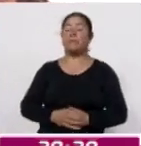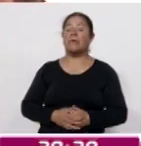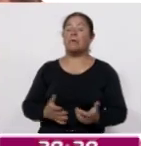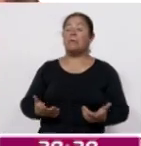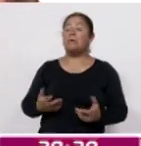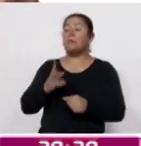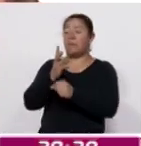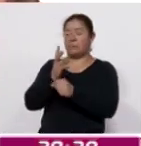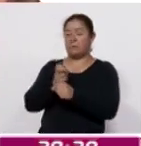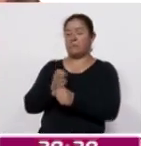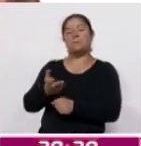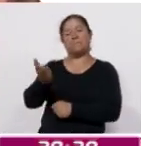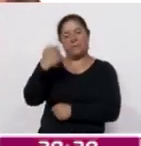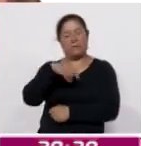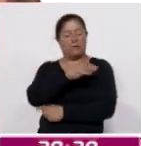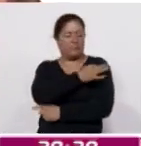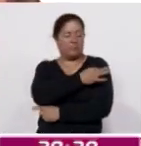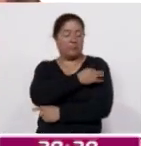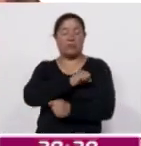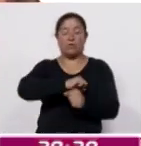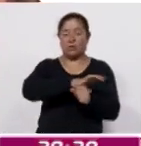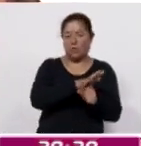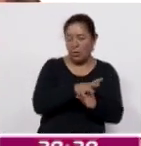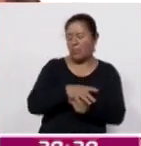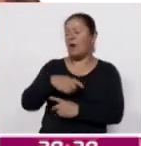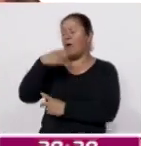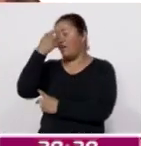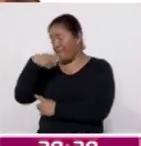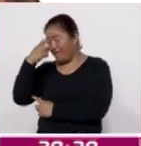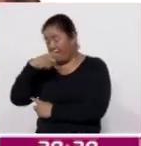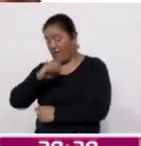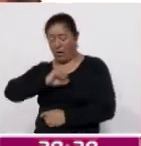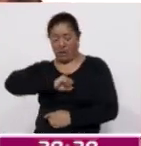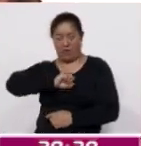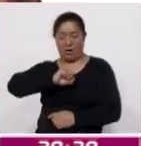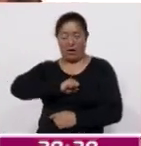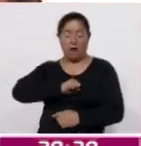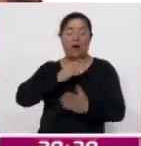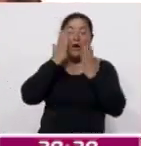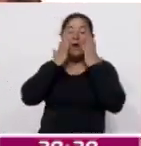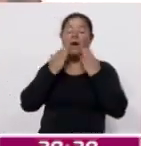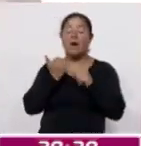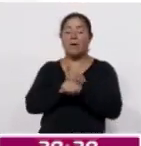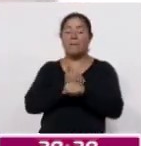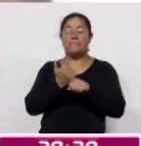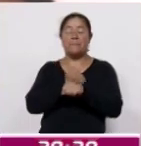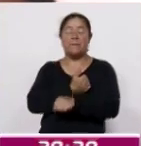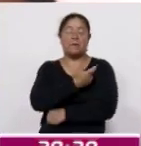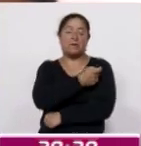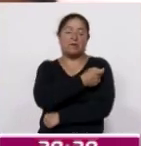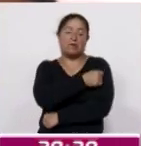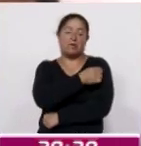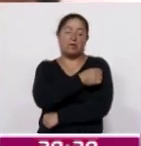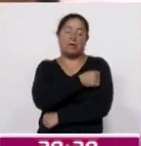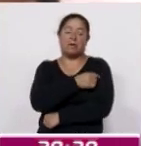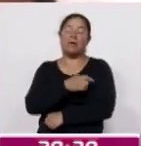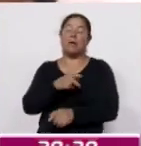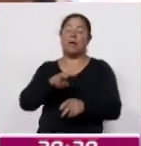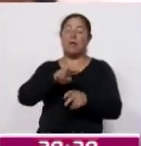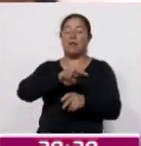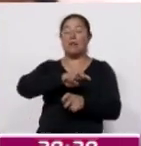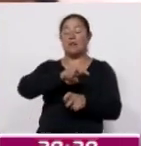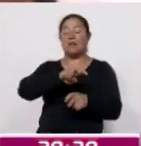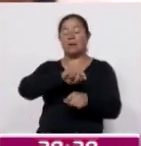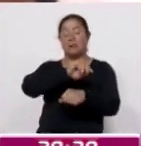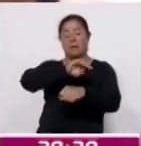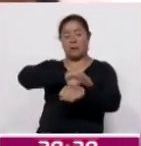vacuna del COVID-19, la influenza, neumococo, hepatitis B, vacuna del tétanos. La respuesta aquí en la comunidad de San